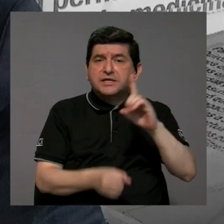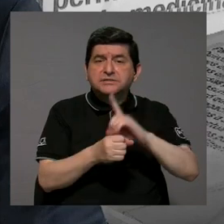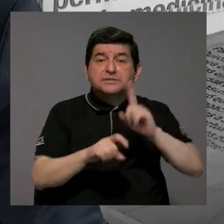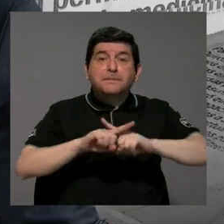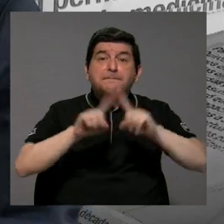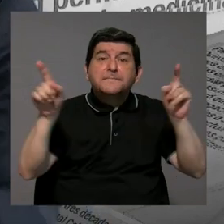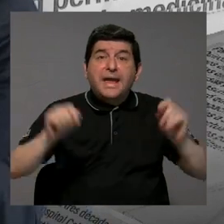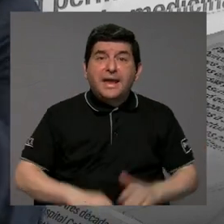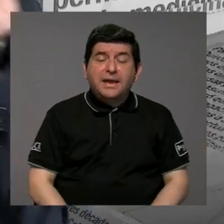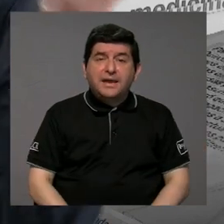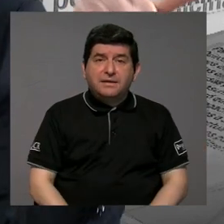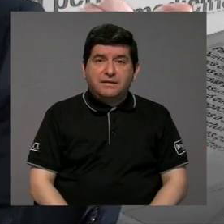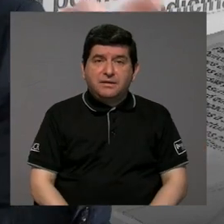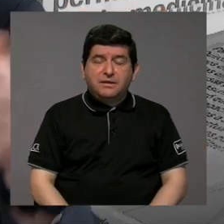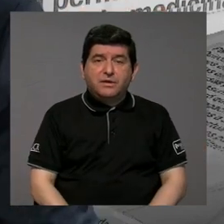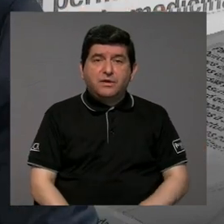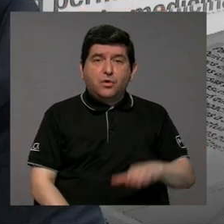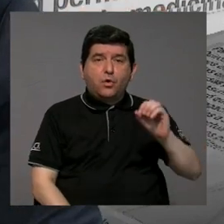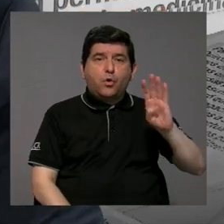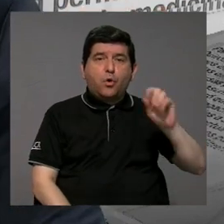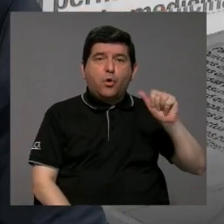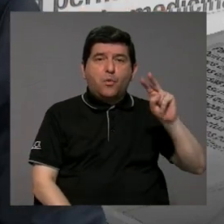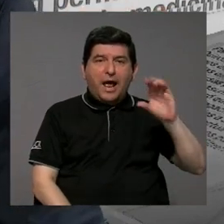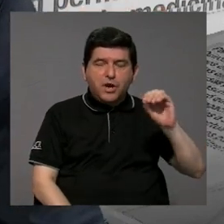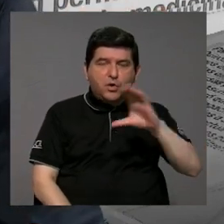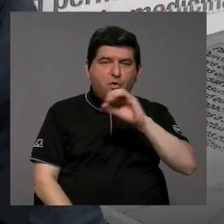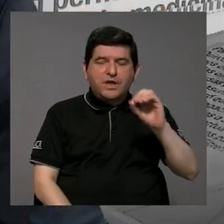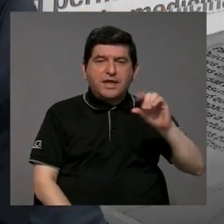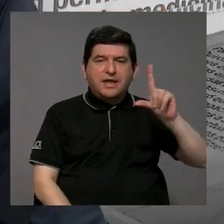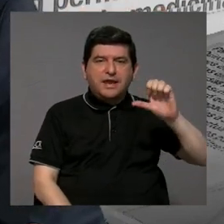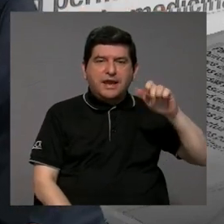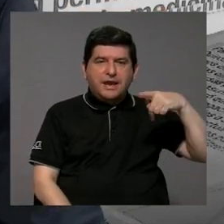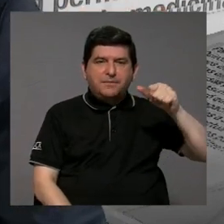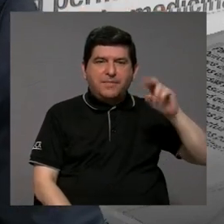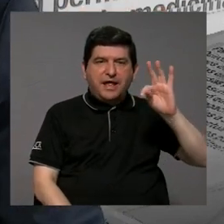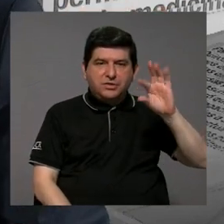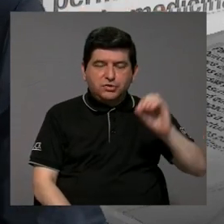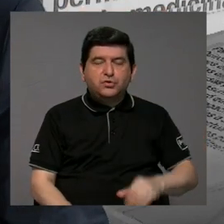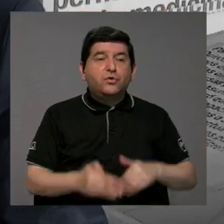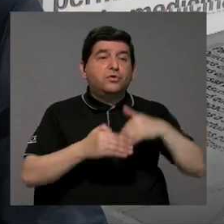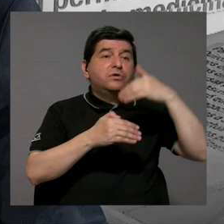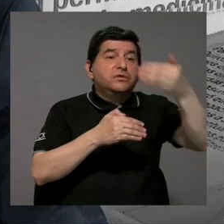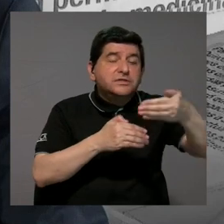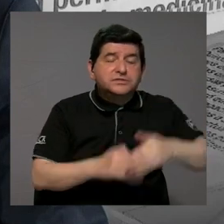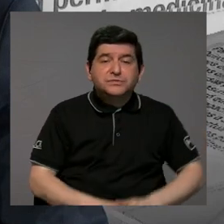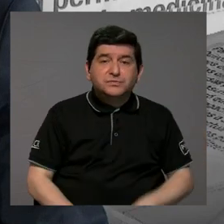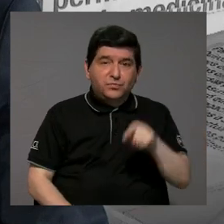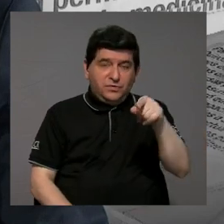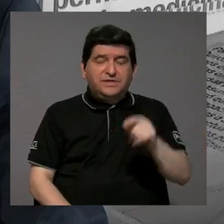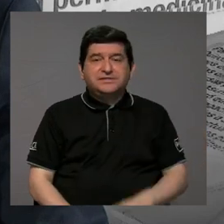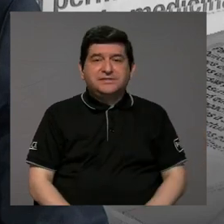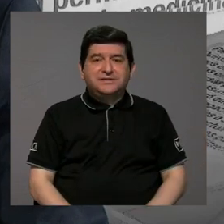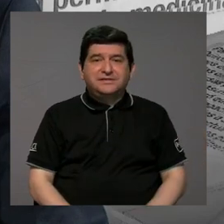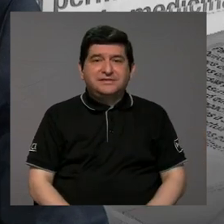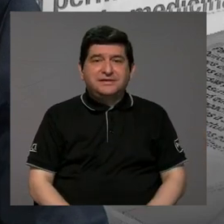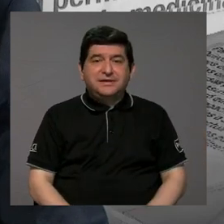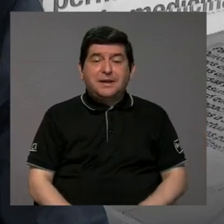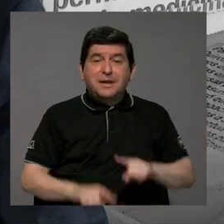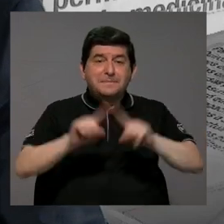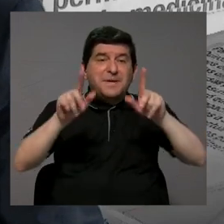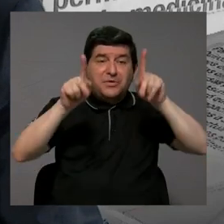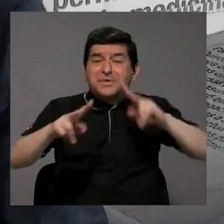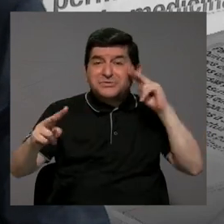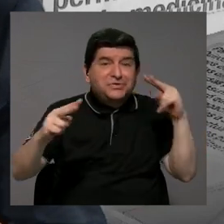mismos diputados, pero resulta que del otro lado, Cobano y Lepanto, que pertenecen a Punta Arenas, están del otro lado de la península. Sí, ni siquiera a veces ni los